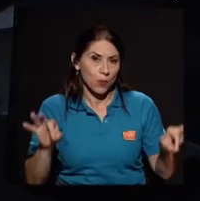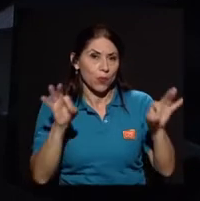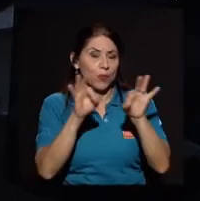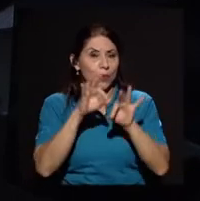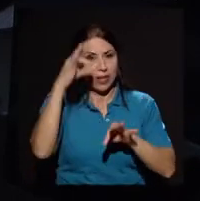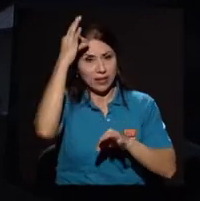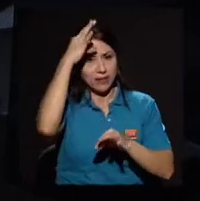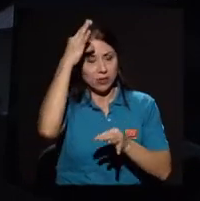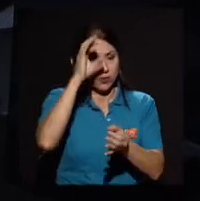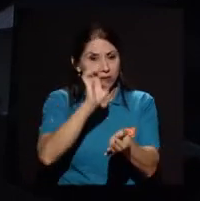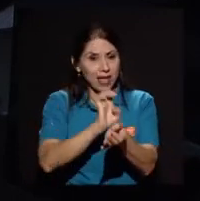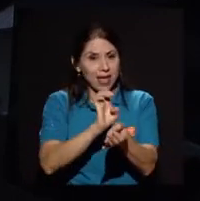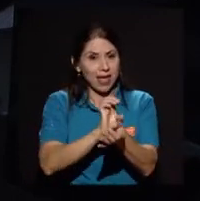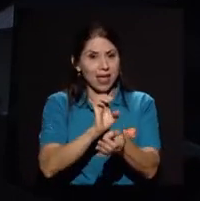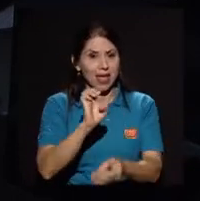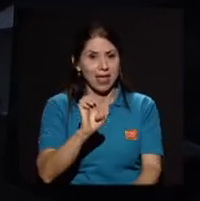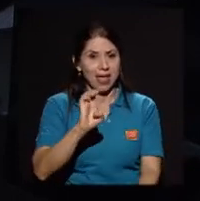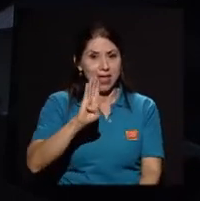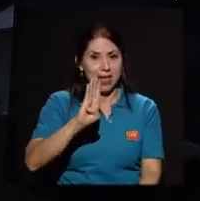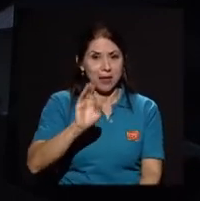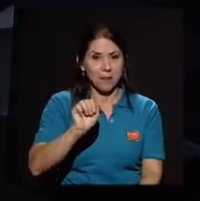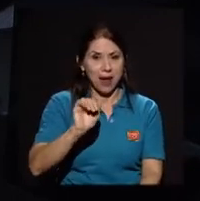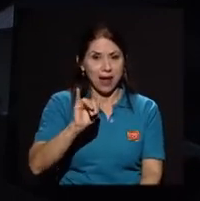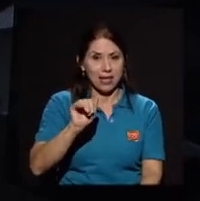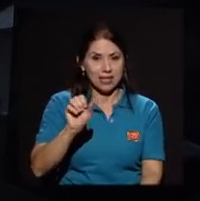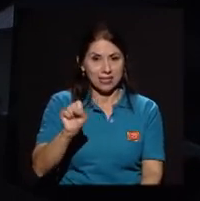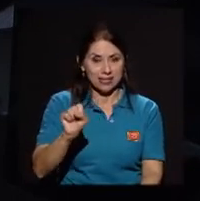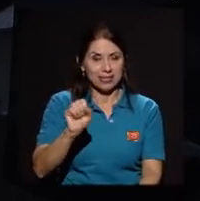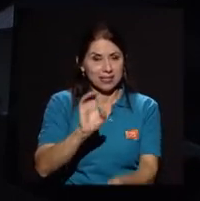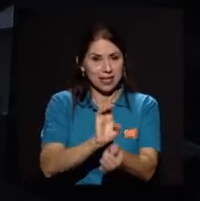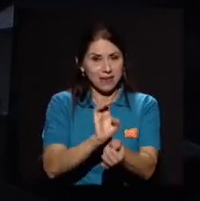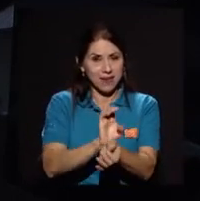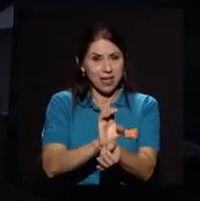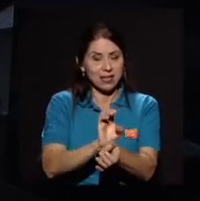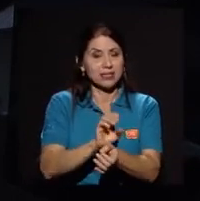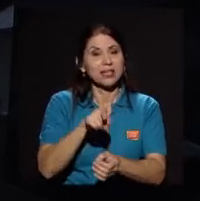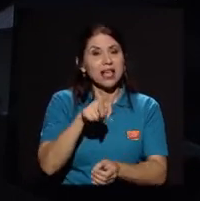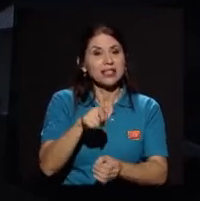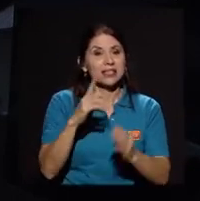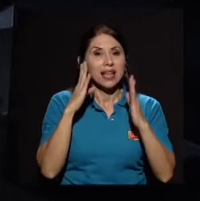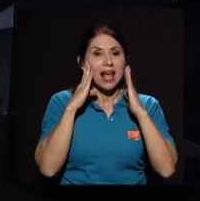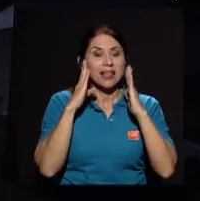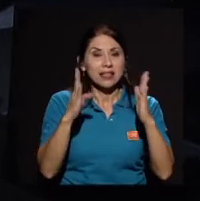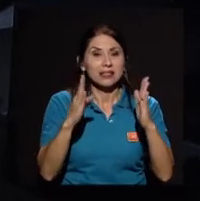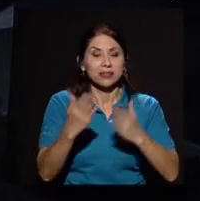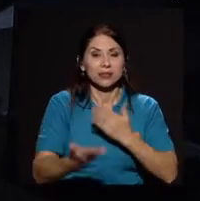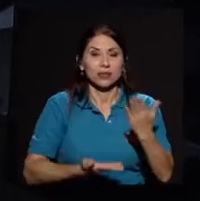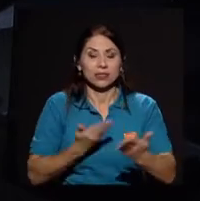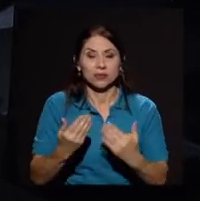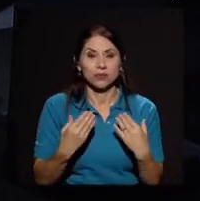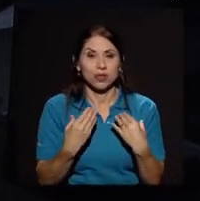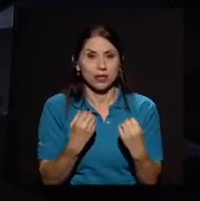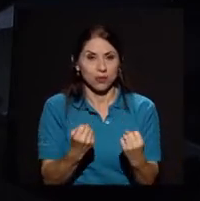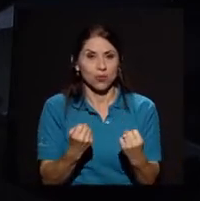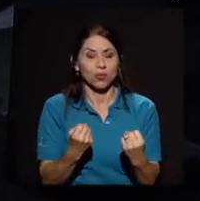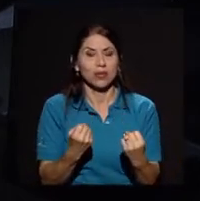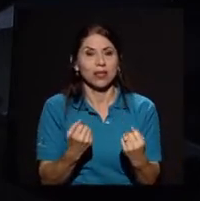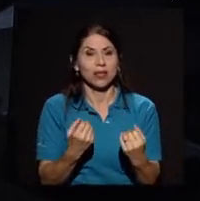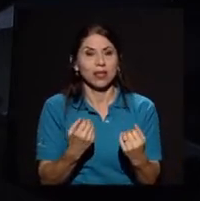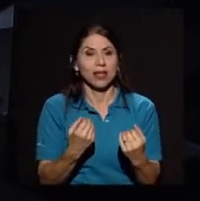de los cebollos, es que la atención de los servicios de salud esté cerca del